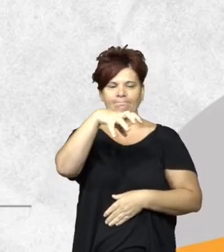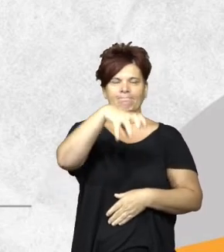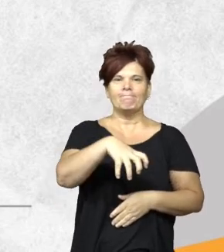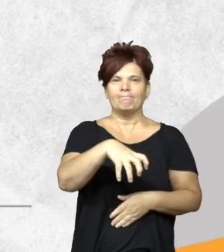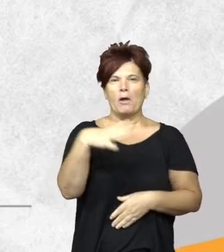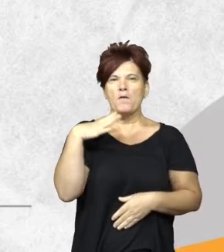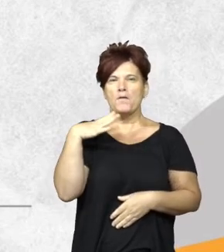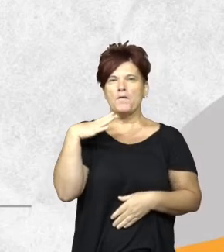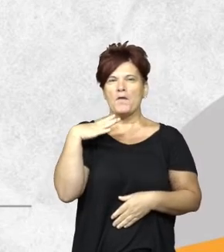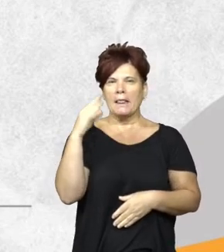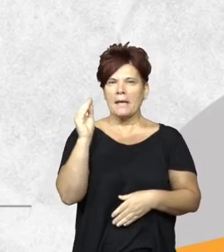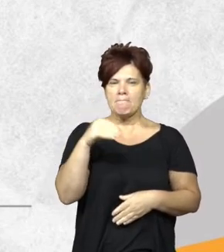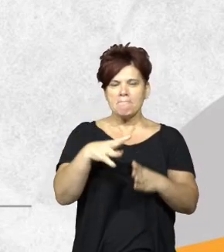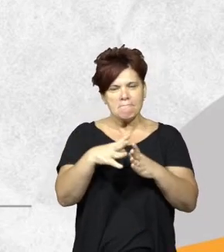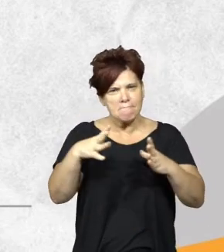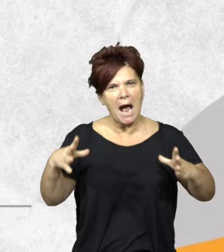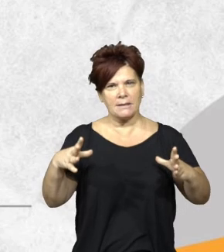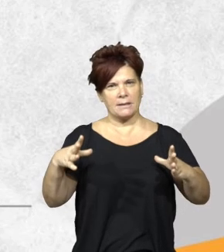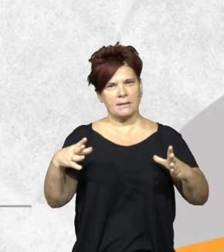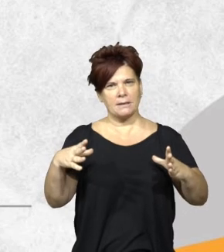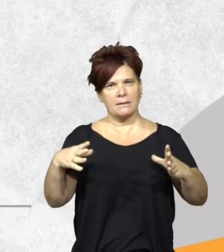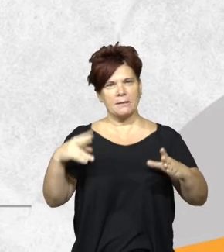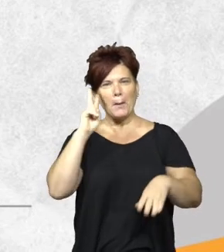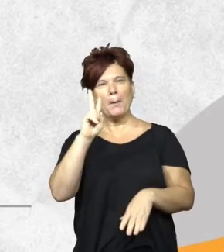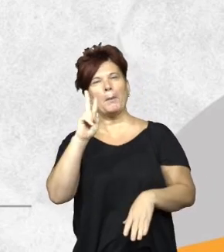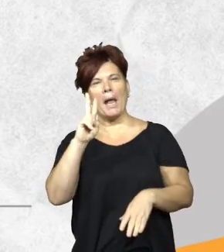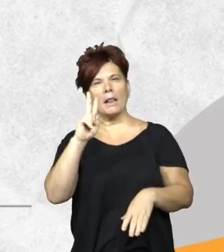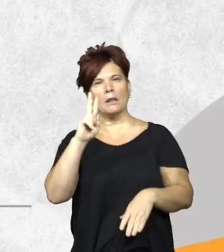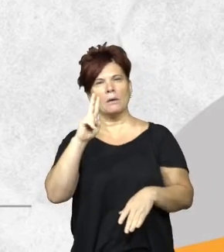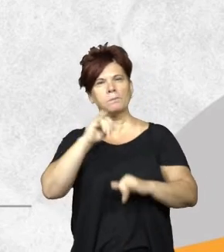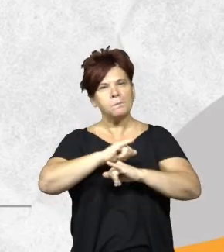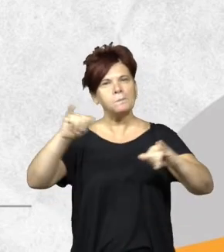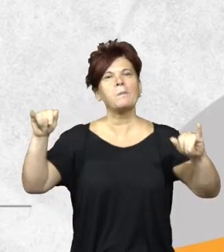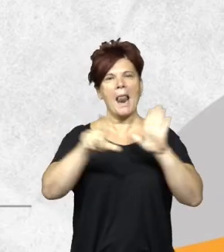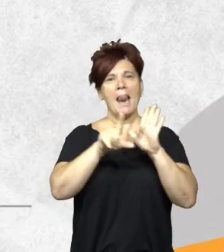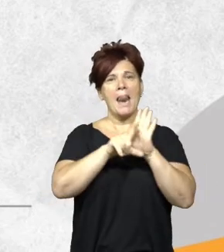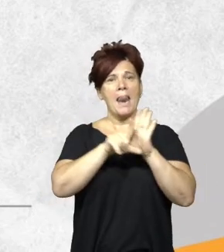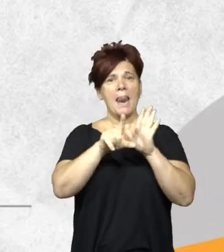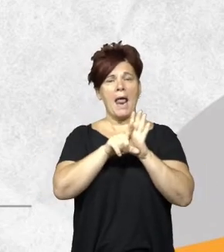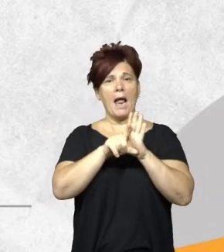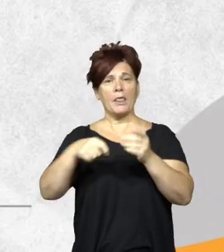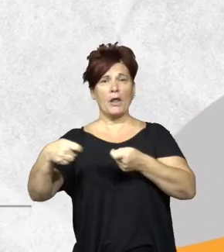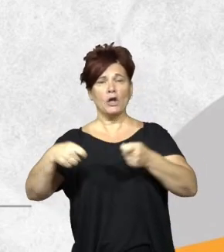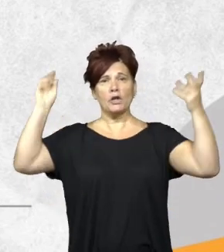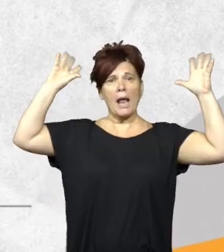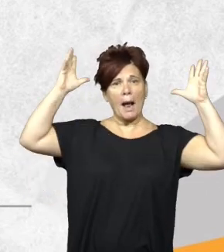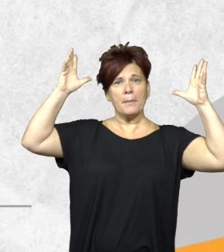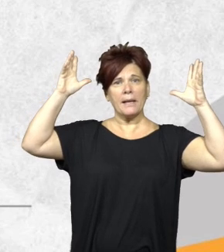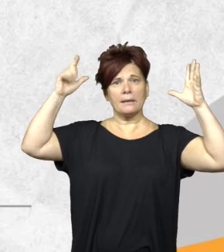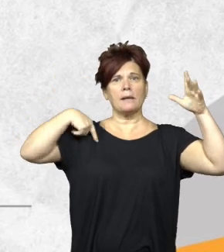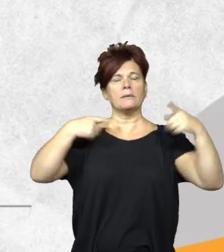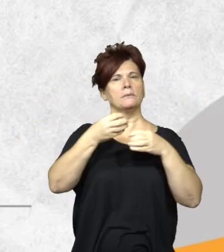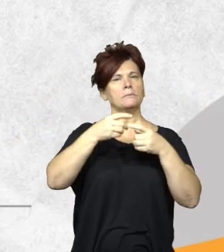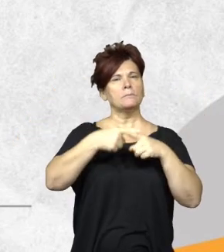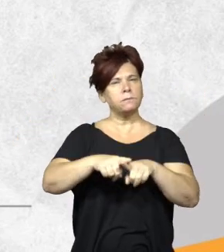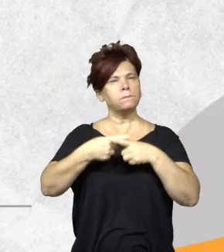Fiscalización, sobre todo de cara a la promulgación de una ley de evaluación ambiental que se está discutiendo en el seno del COFEMA ya hace